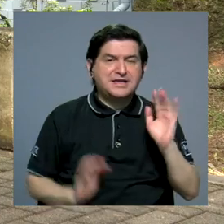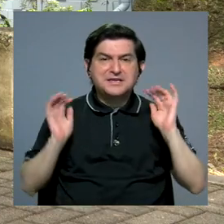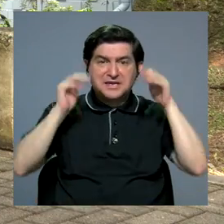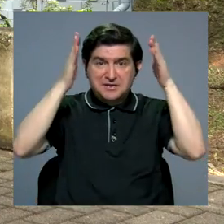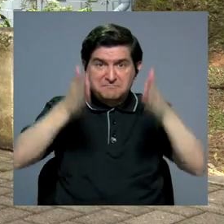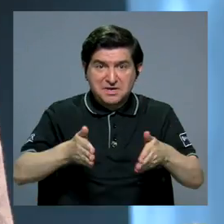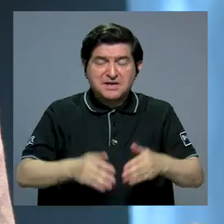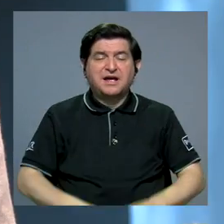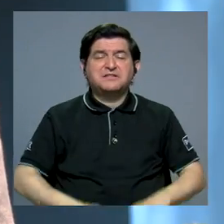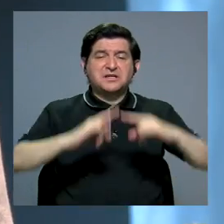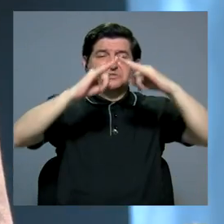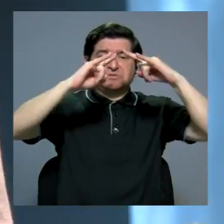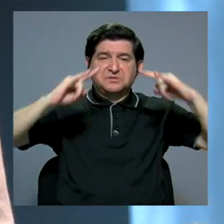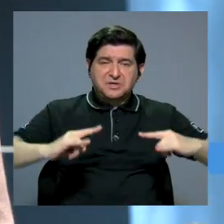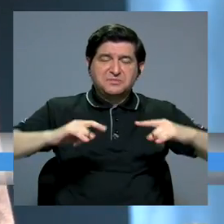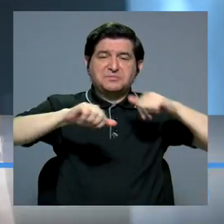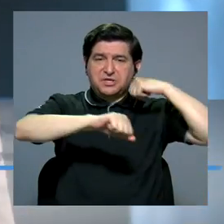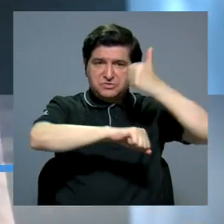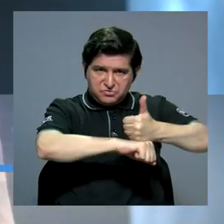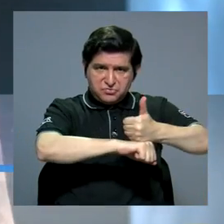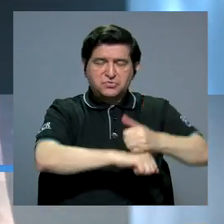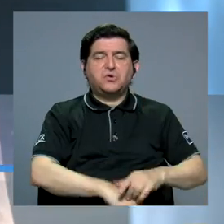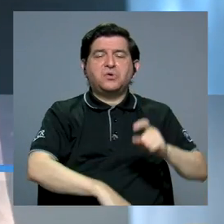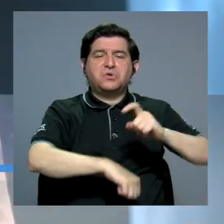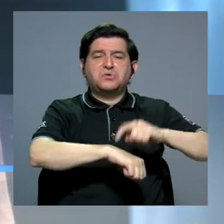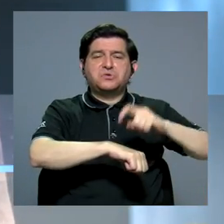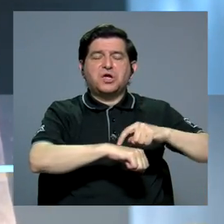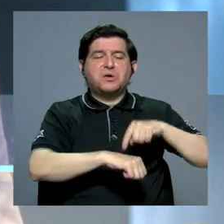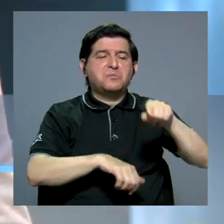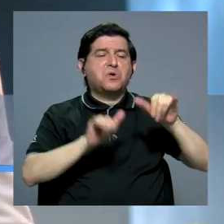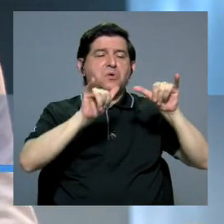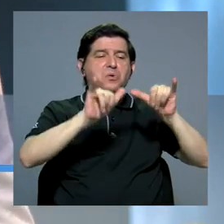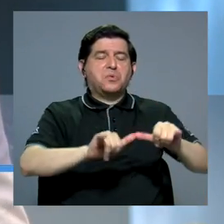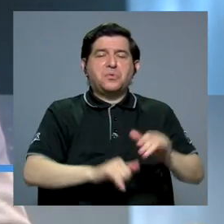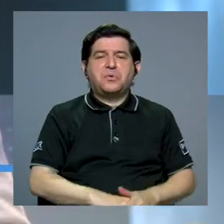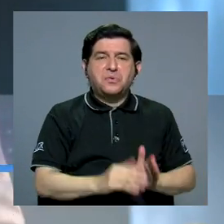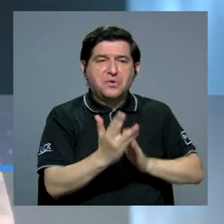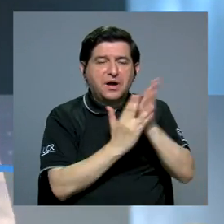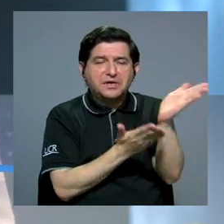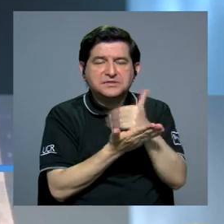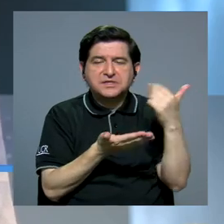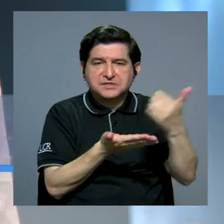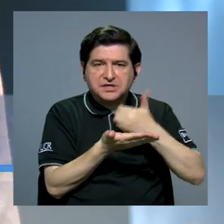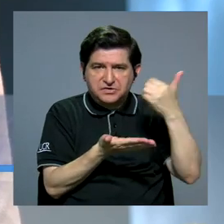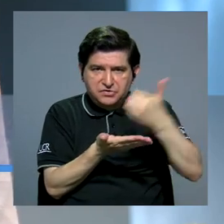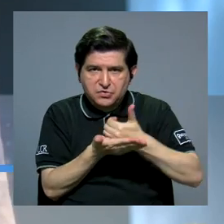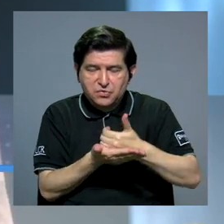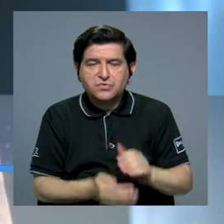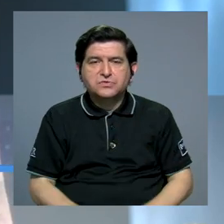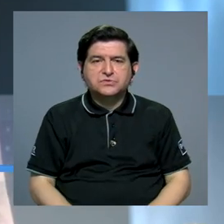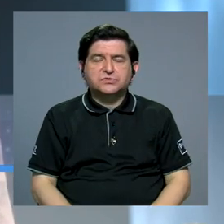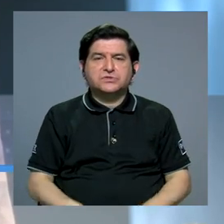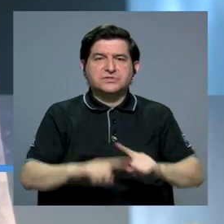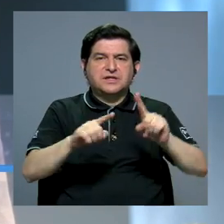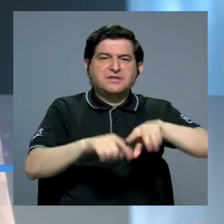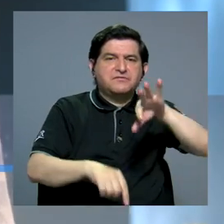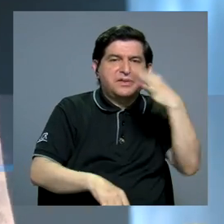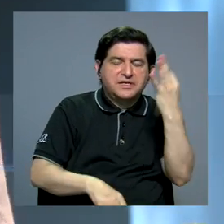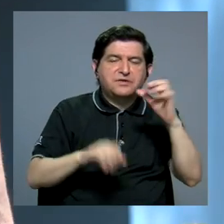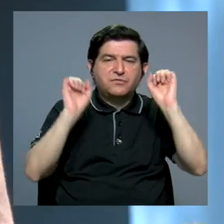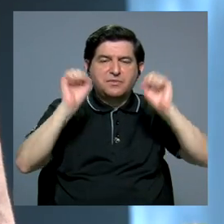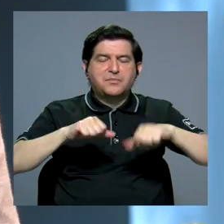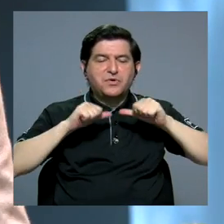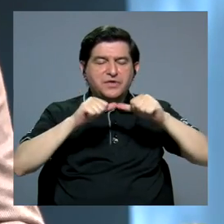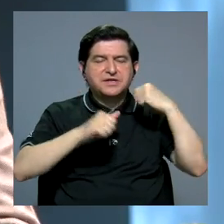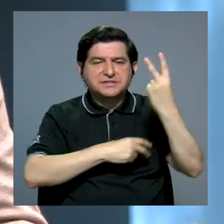migrantes acampan, pasan un tiempo, accesan algunos recursos por medio de remesas, etcétera, para